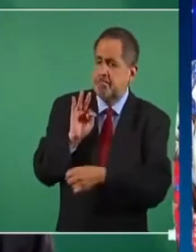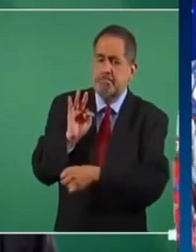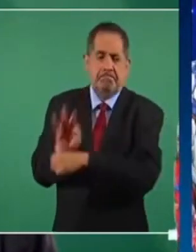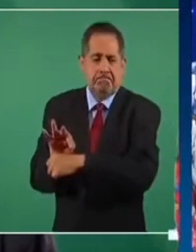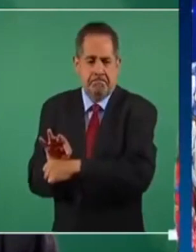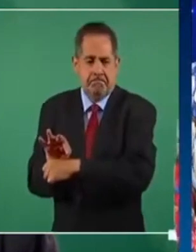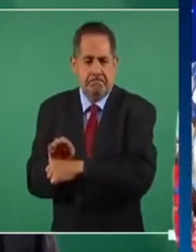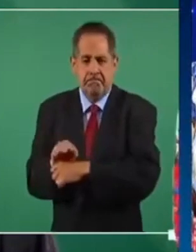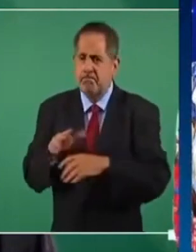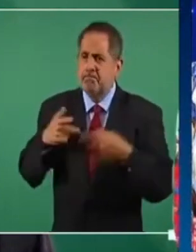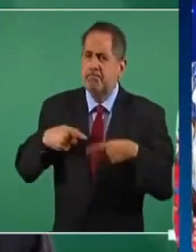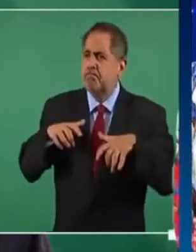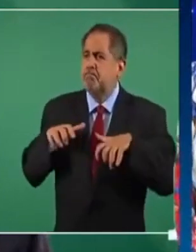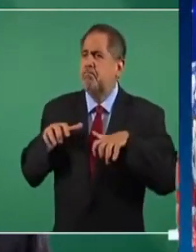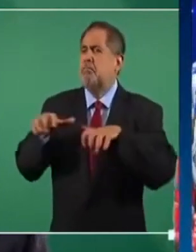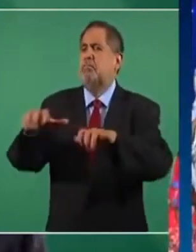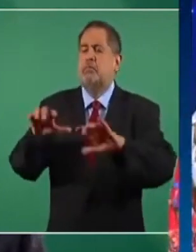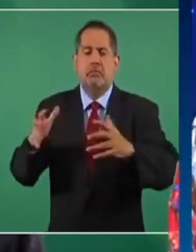la gente